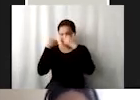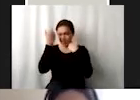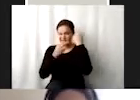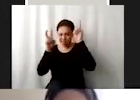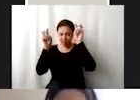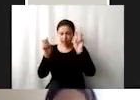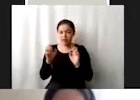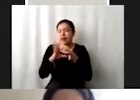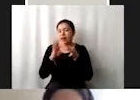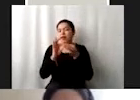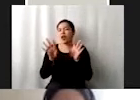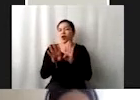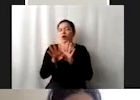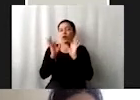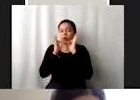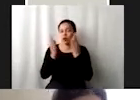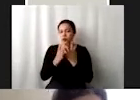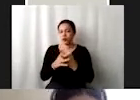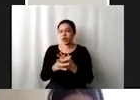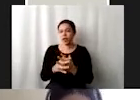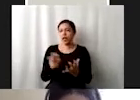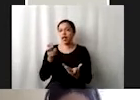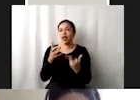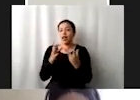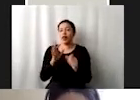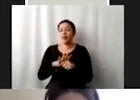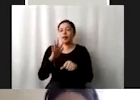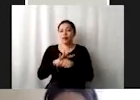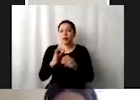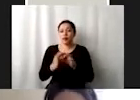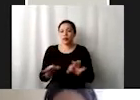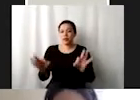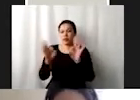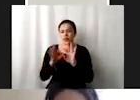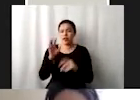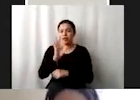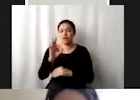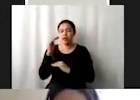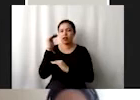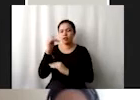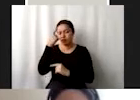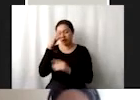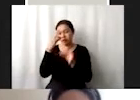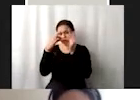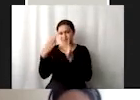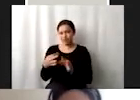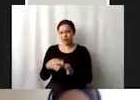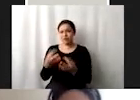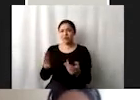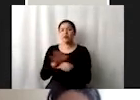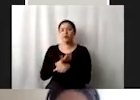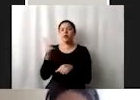y la principal razón por la que tenían esta fecha límite de cumplimiento es por la cuestión